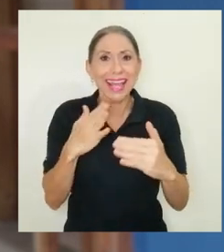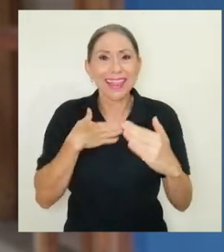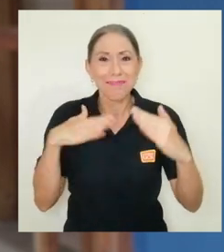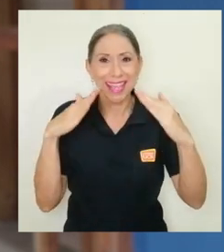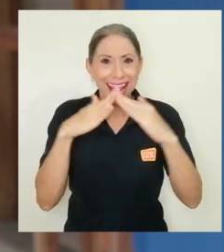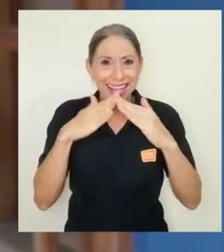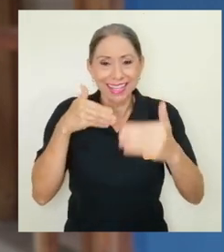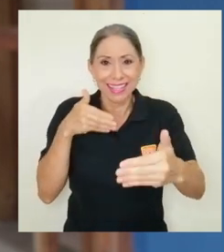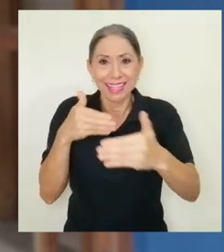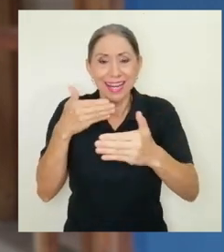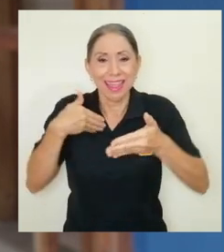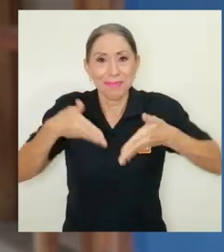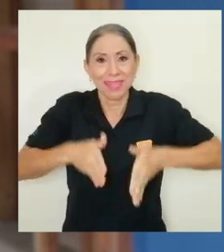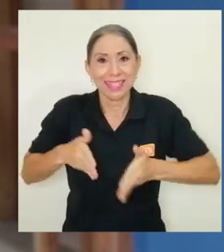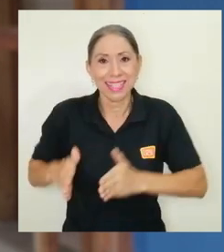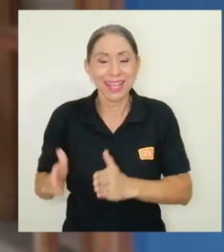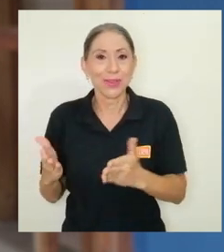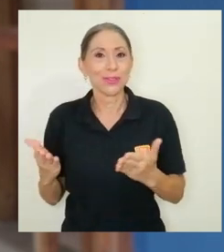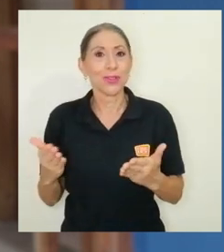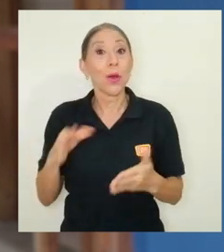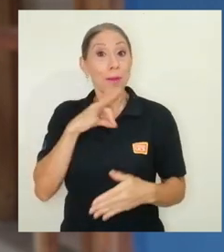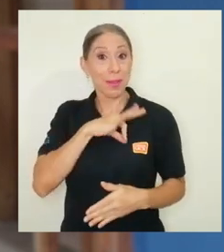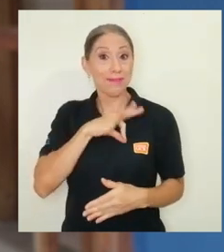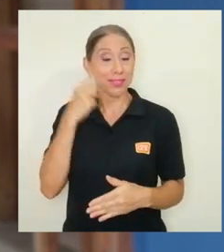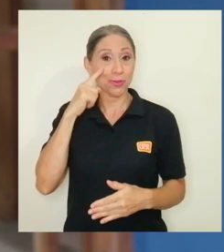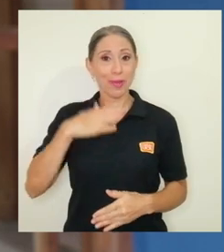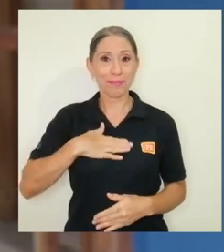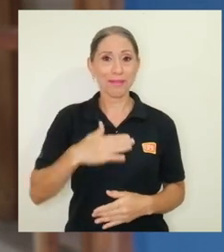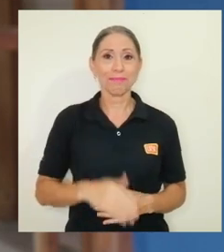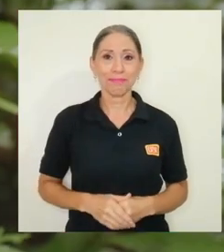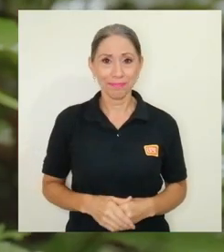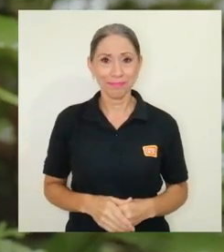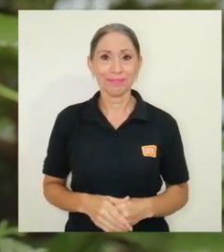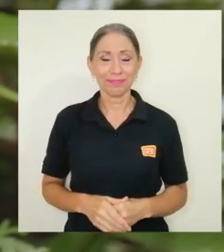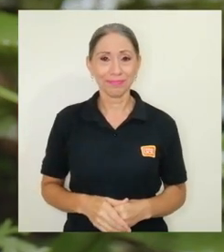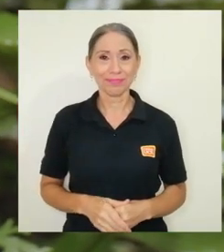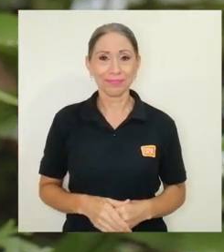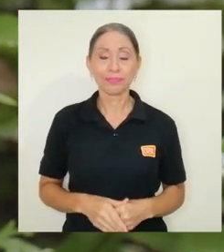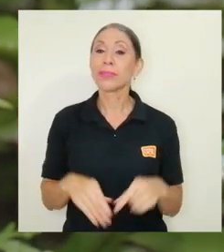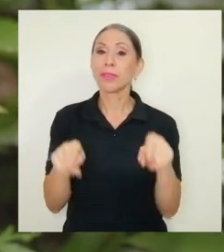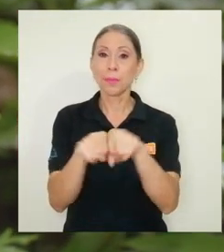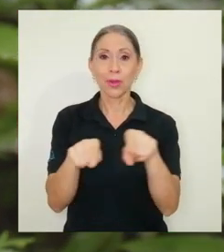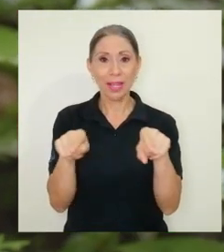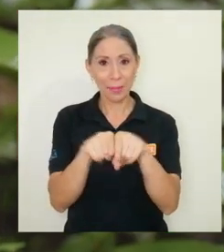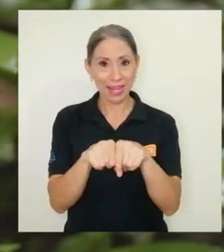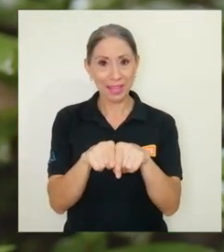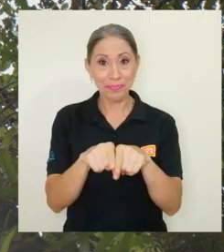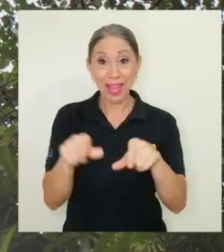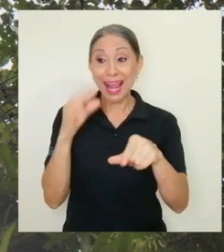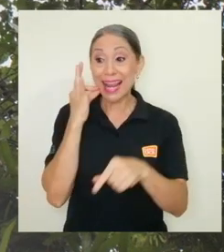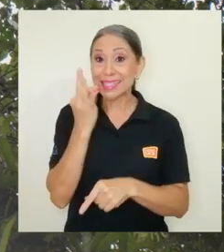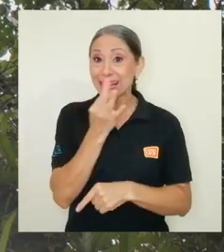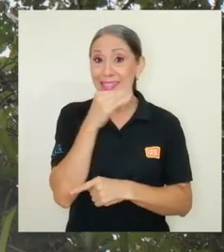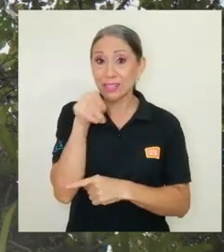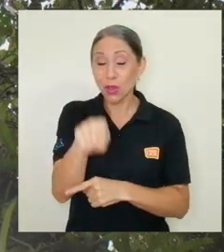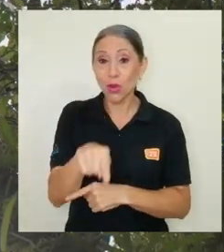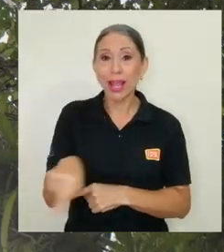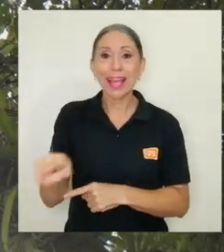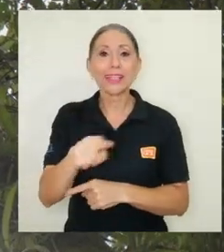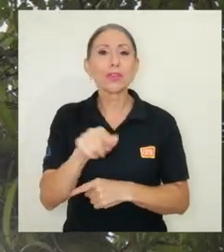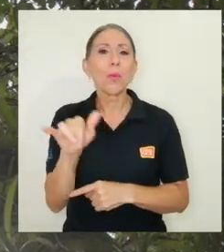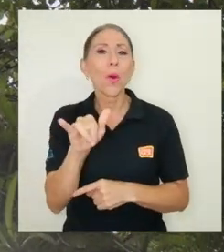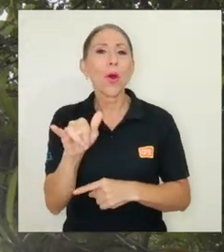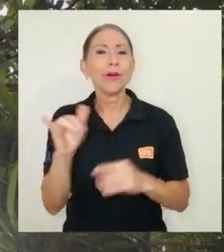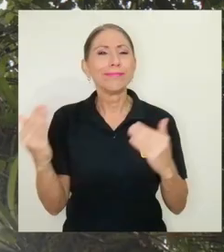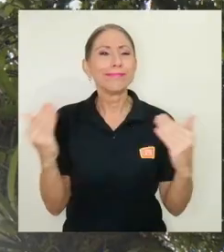casa tan cerca de mis hijos fue muy beneficioso para mí por otra parte la estación se ha convertido en un